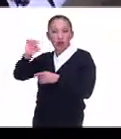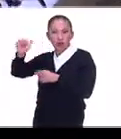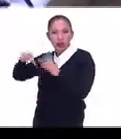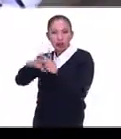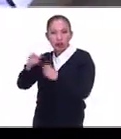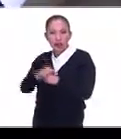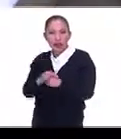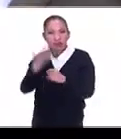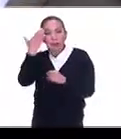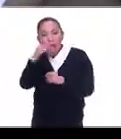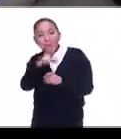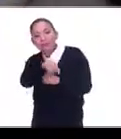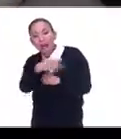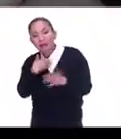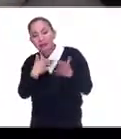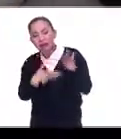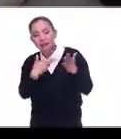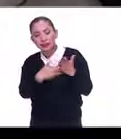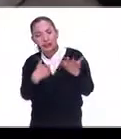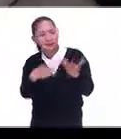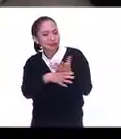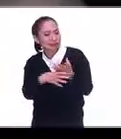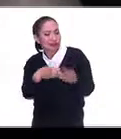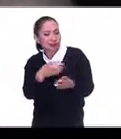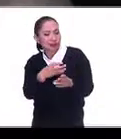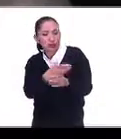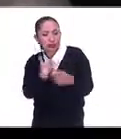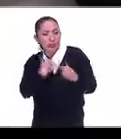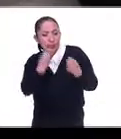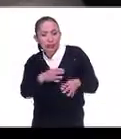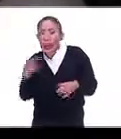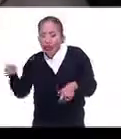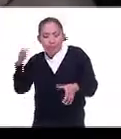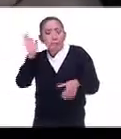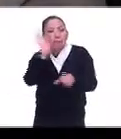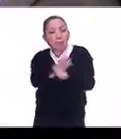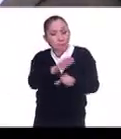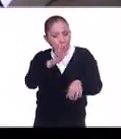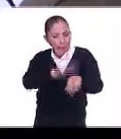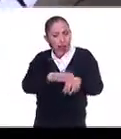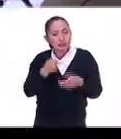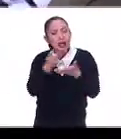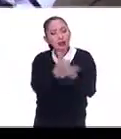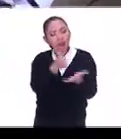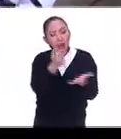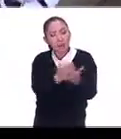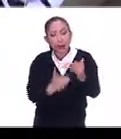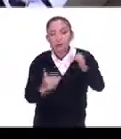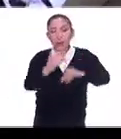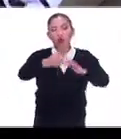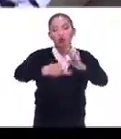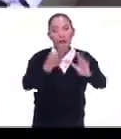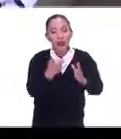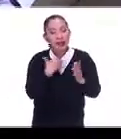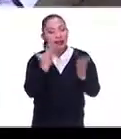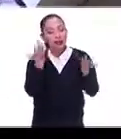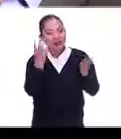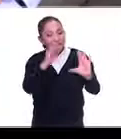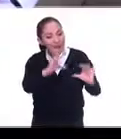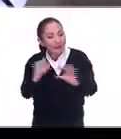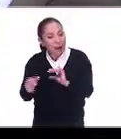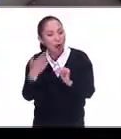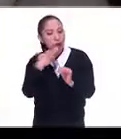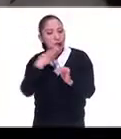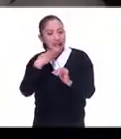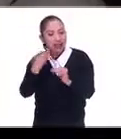Así es. Sabía que ya los talleres de tal cosa se estaban perdiendo y él los fortalecía, los proveía. Así es. Les enseñaba a volver a utilizar lo que